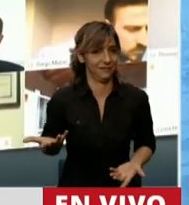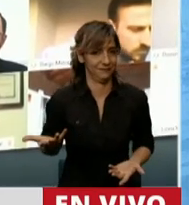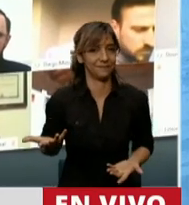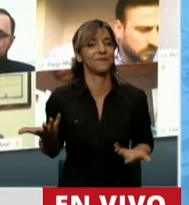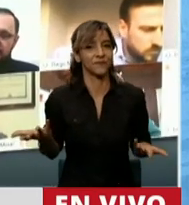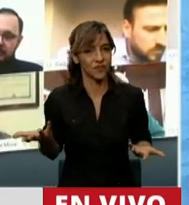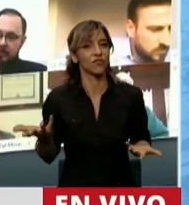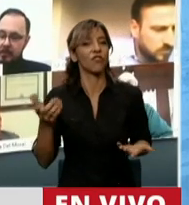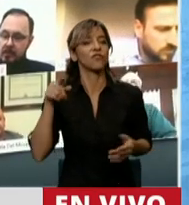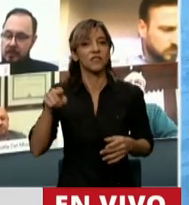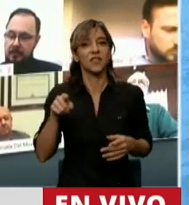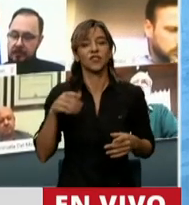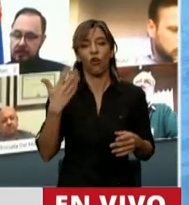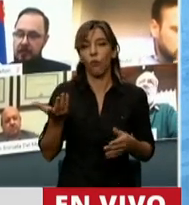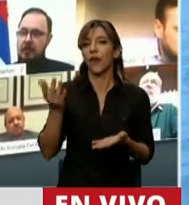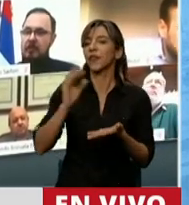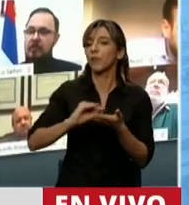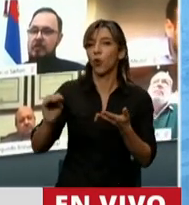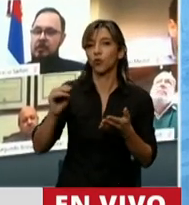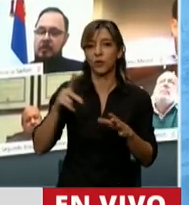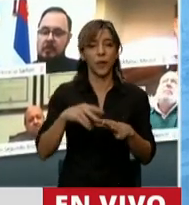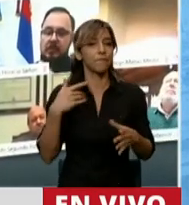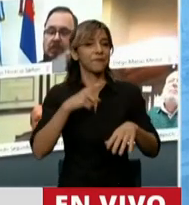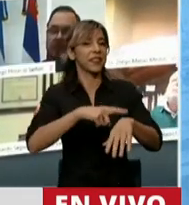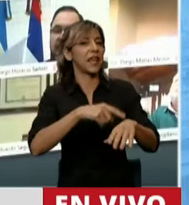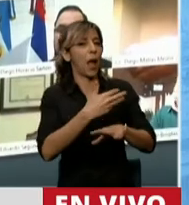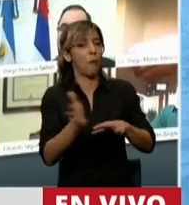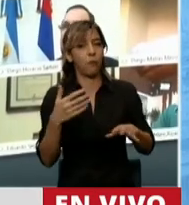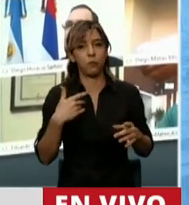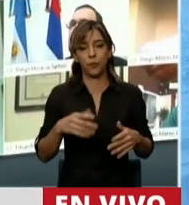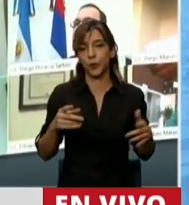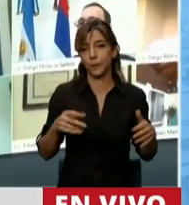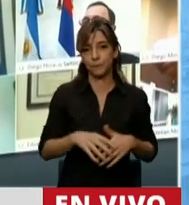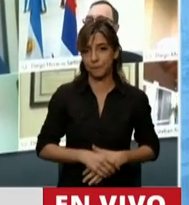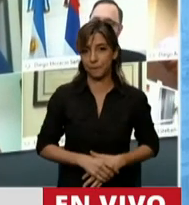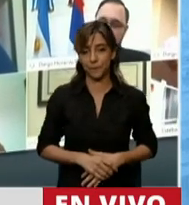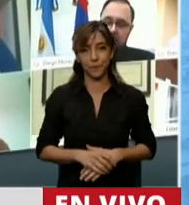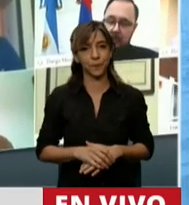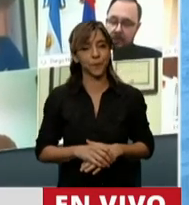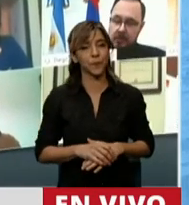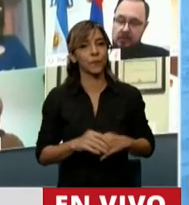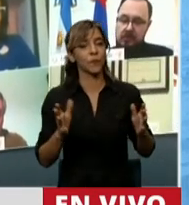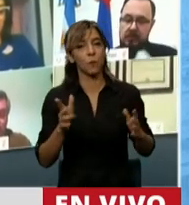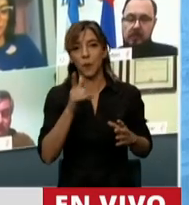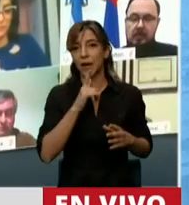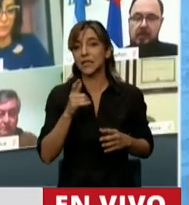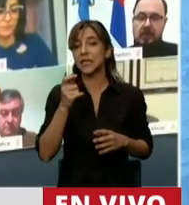llenaran la copa y llamaran, denunciaban sobre los caminos. Creo que es bueno